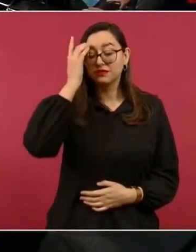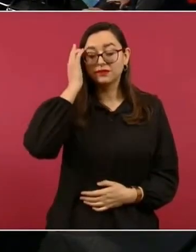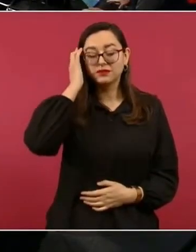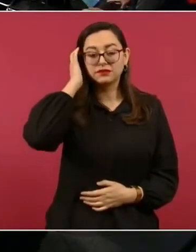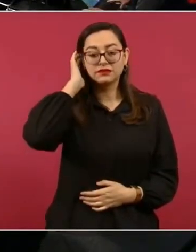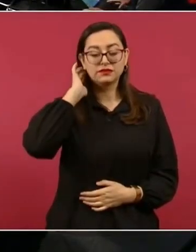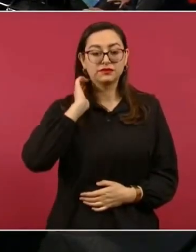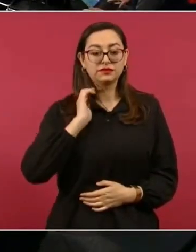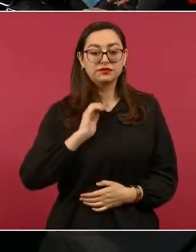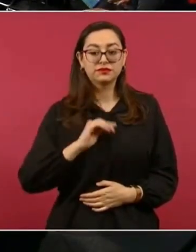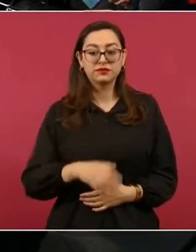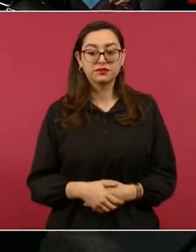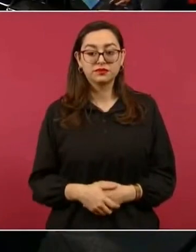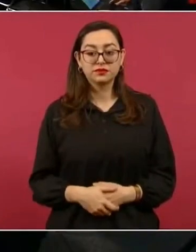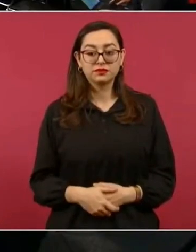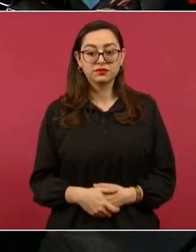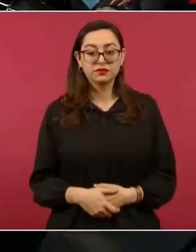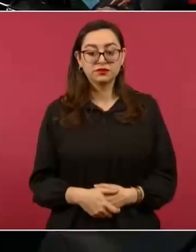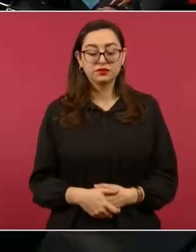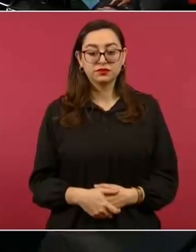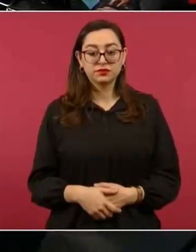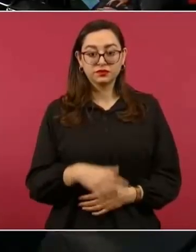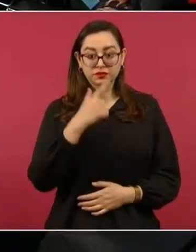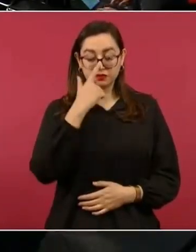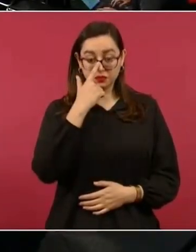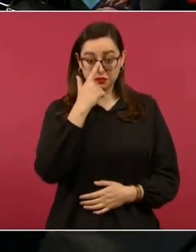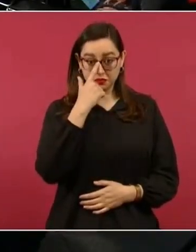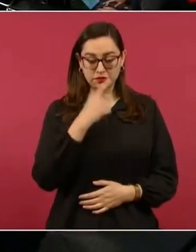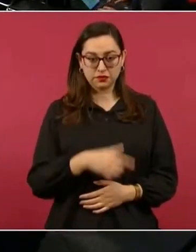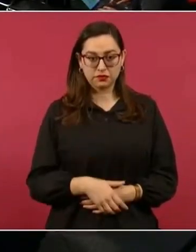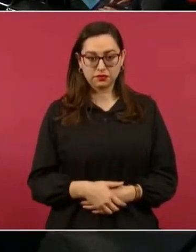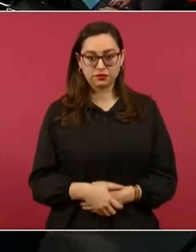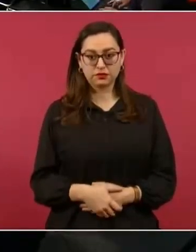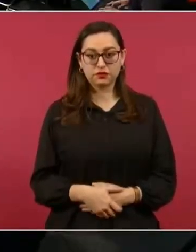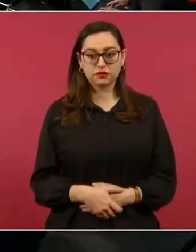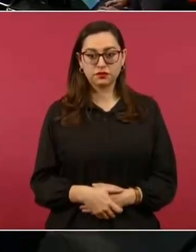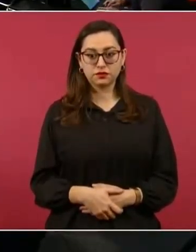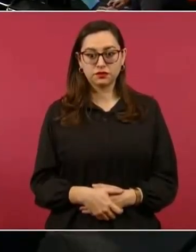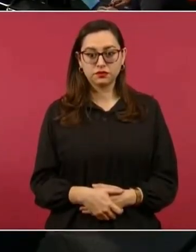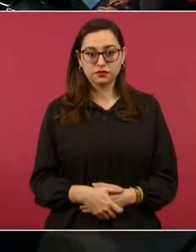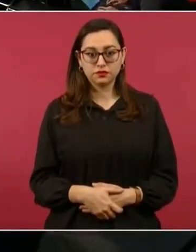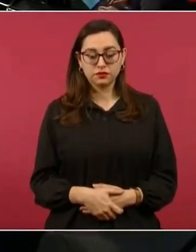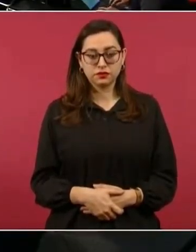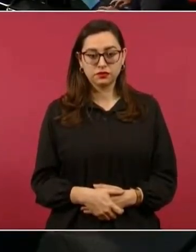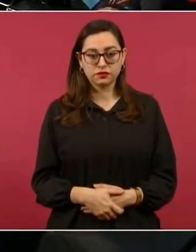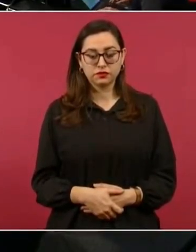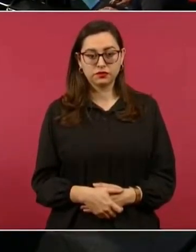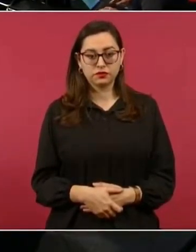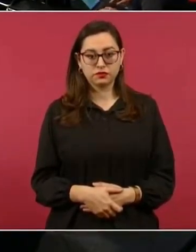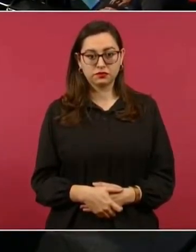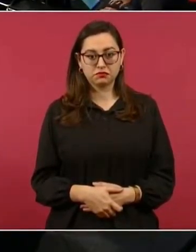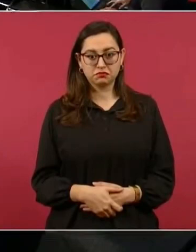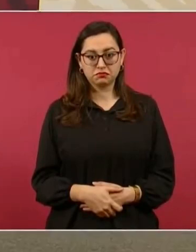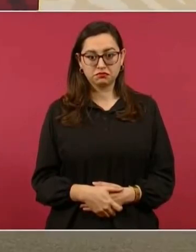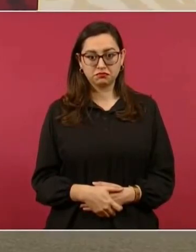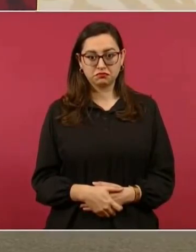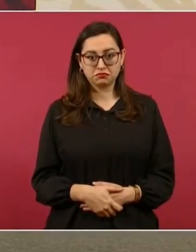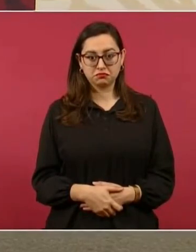No, no. En el acto de Estado de la... Ah, bueno, pues ella tiene que estar ahí, creo yo.